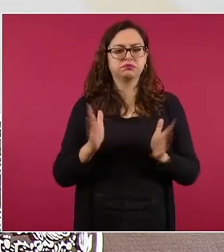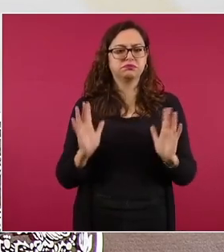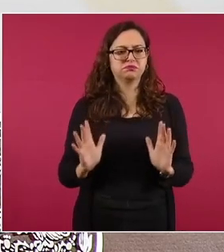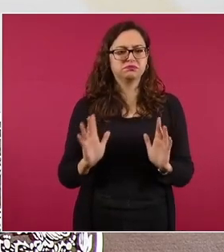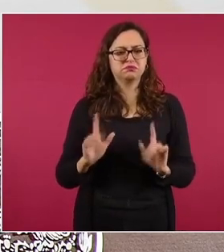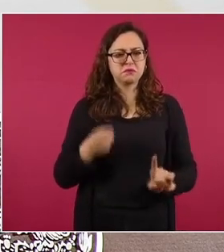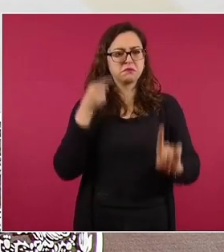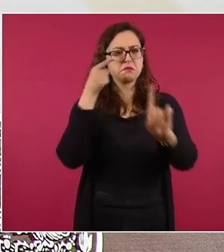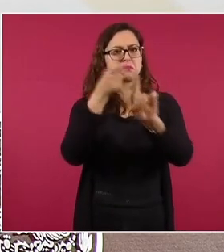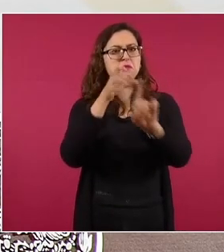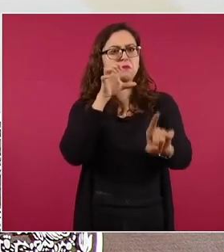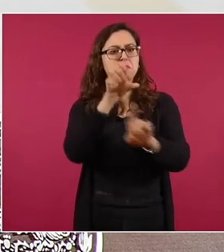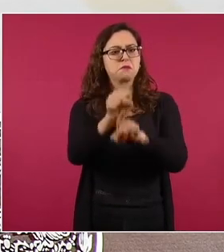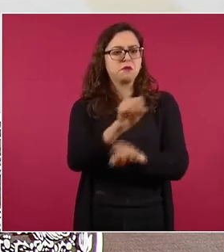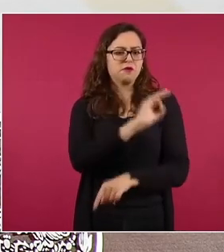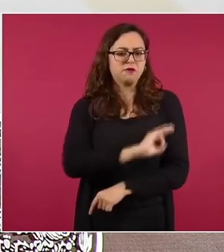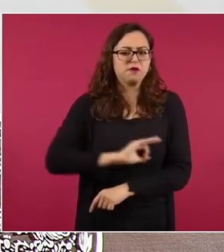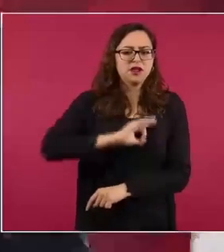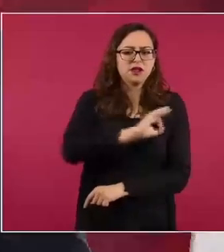feliz.